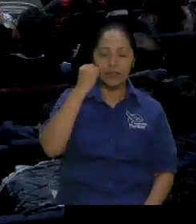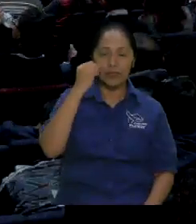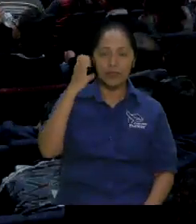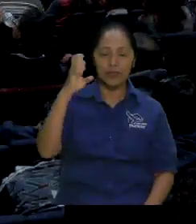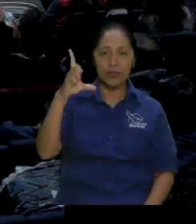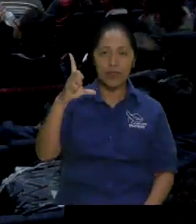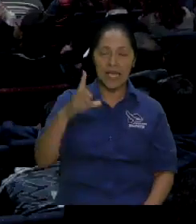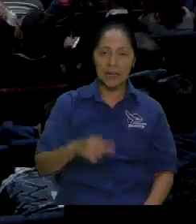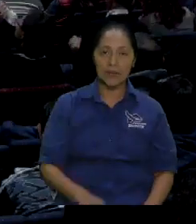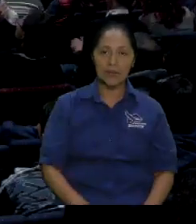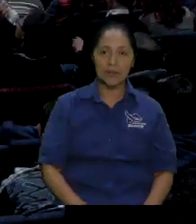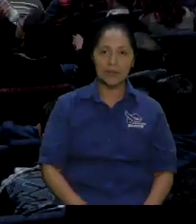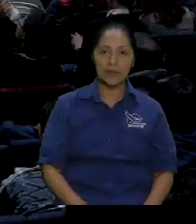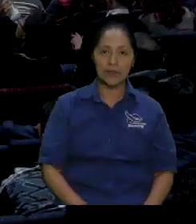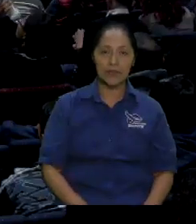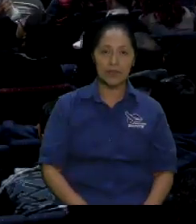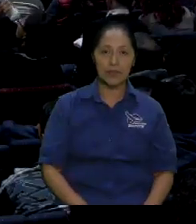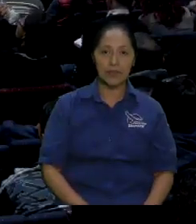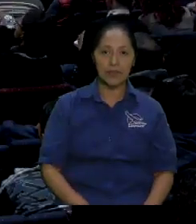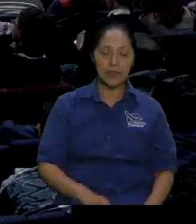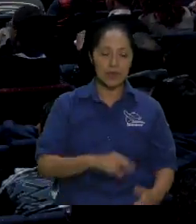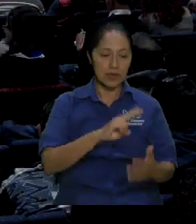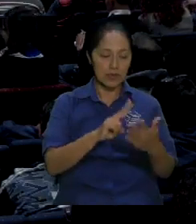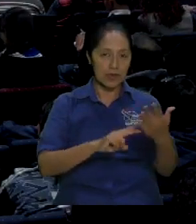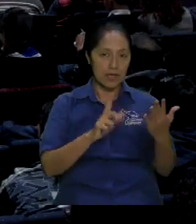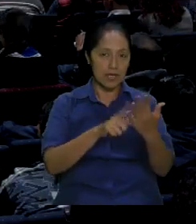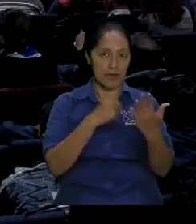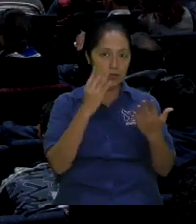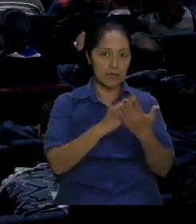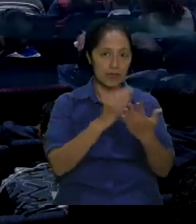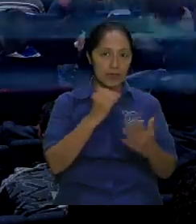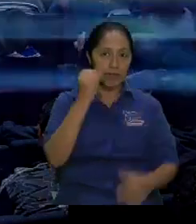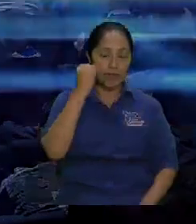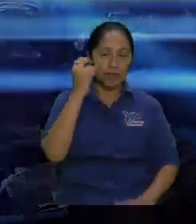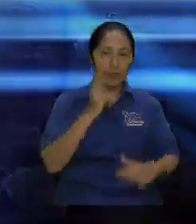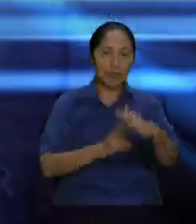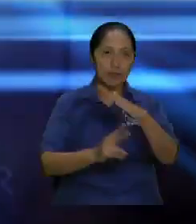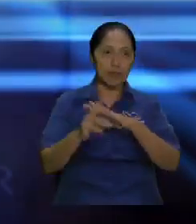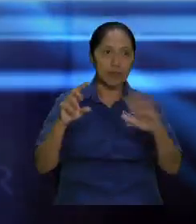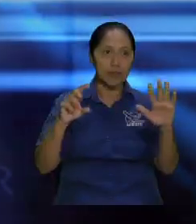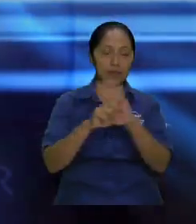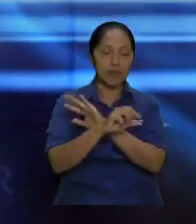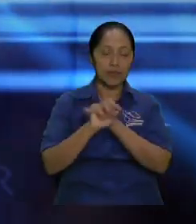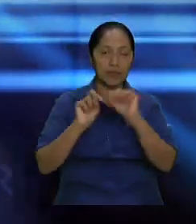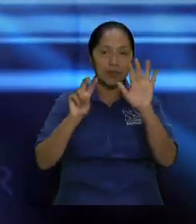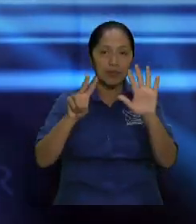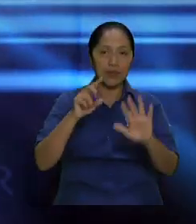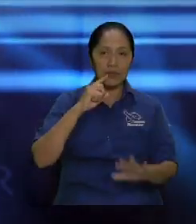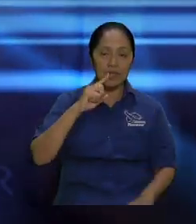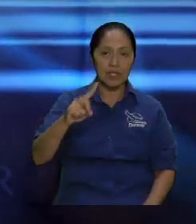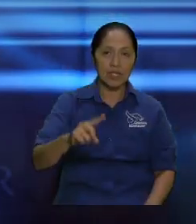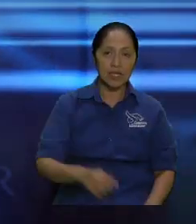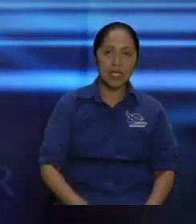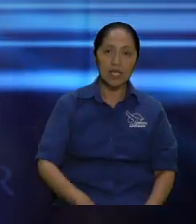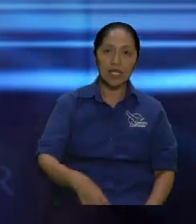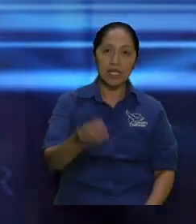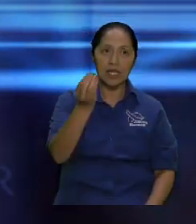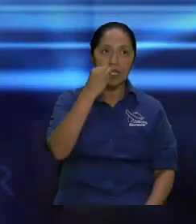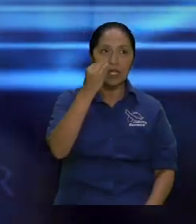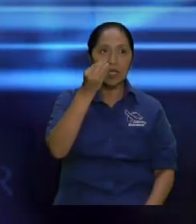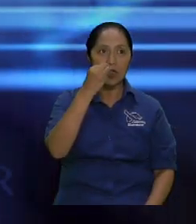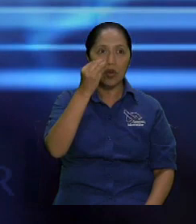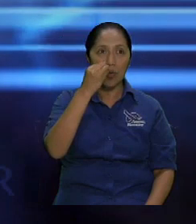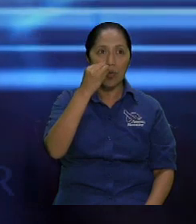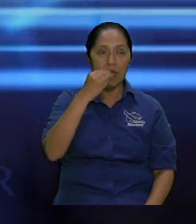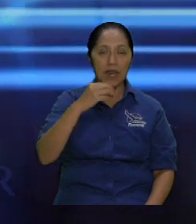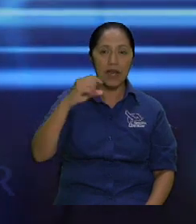ahora mire lo que dice Isaías capítulo 7 verso 15 comerá cuajada le puse ahí el